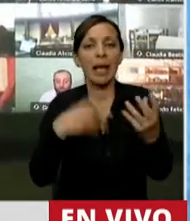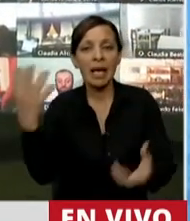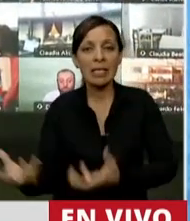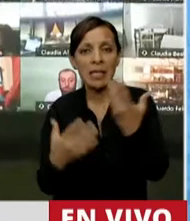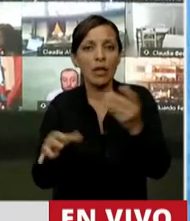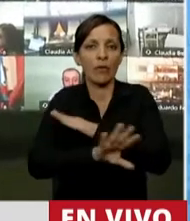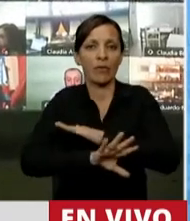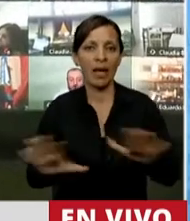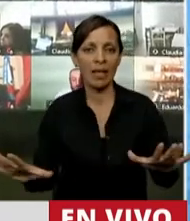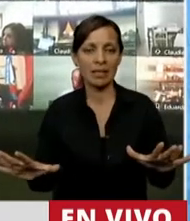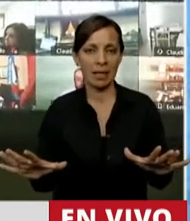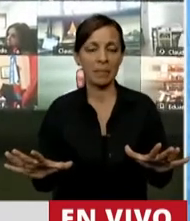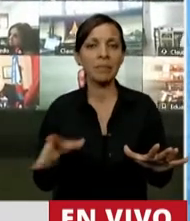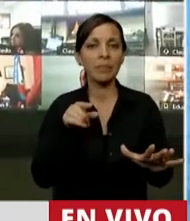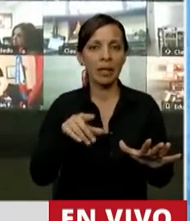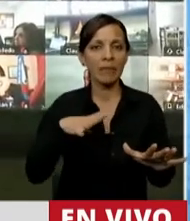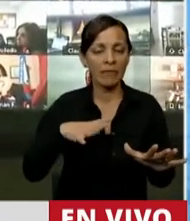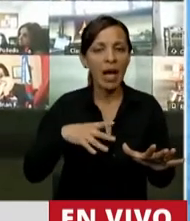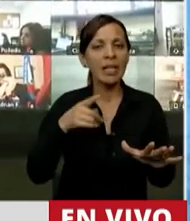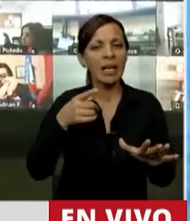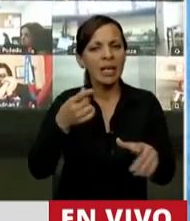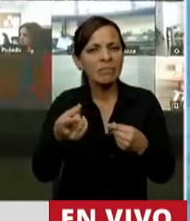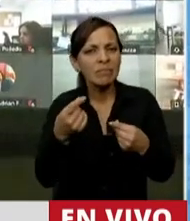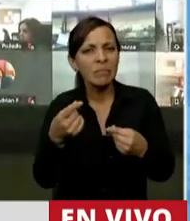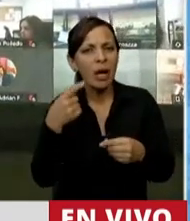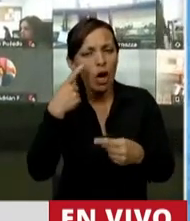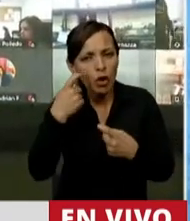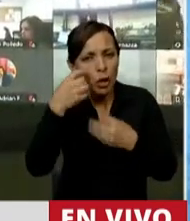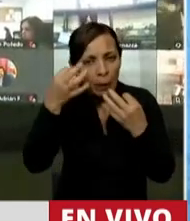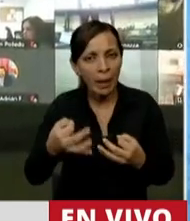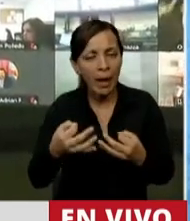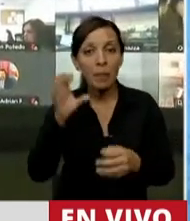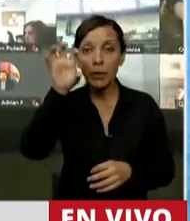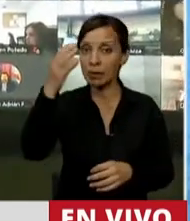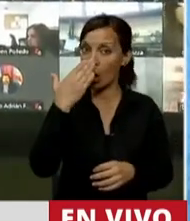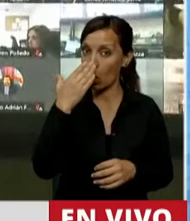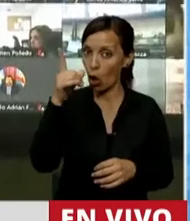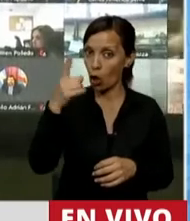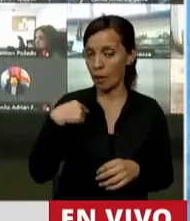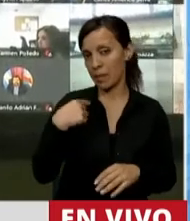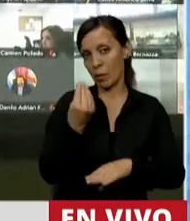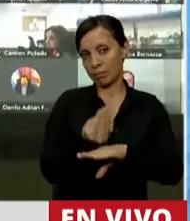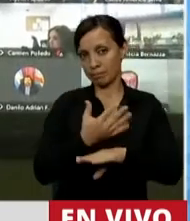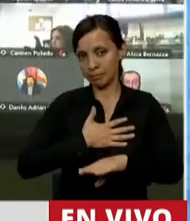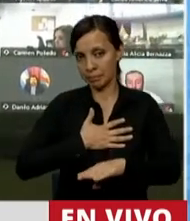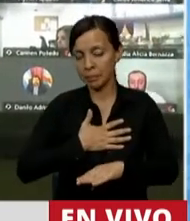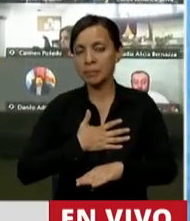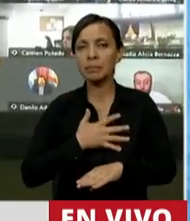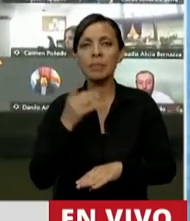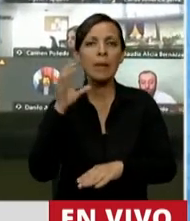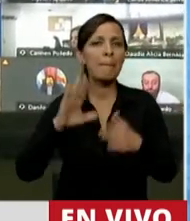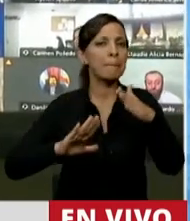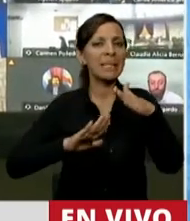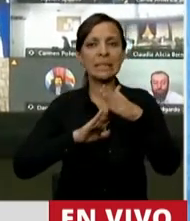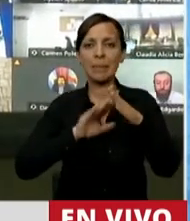se sigan generando, que sigan haciéndose de manera intencional, la provincia de Córdoba que es la provincia de la que yo provengo, es una de las